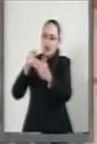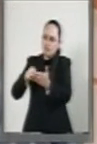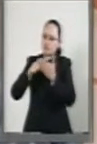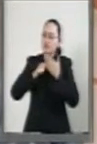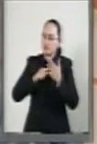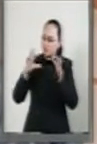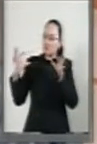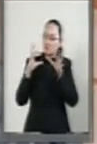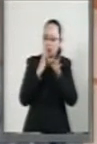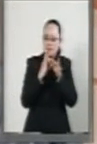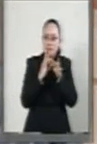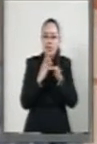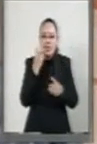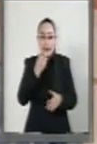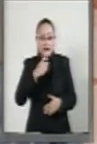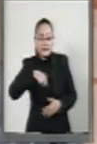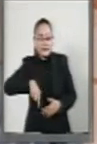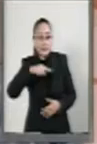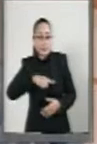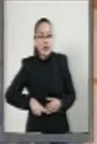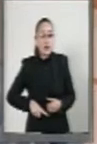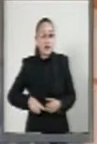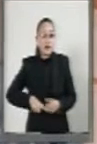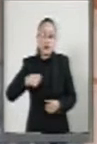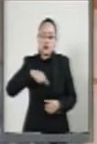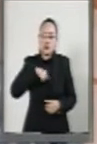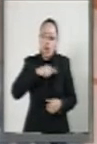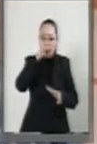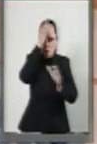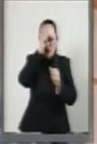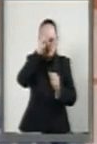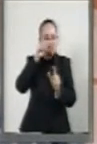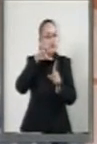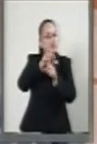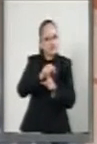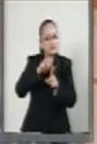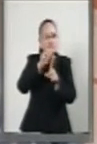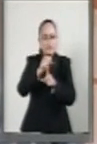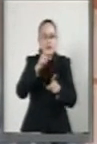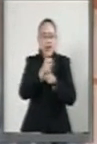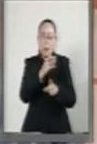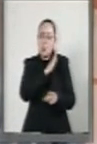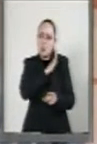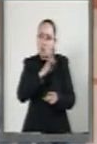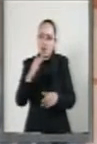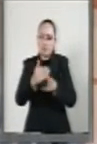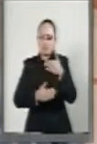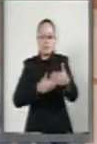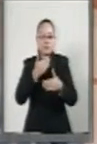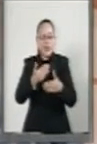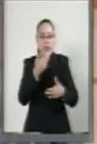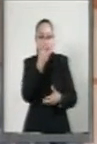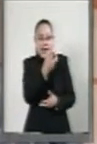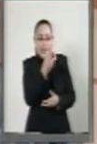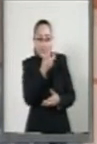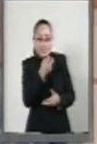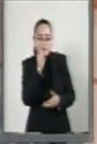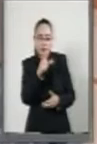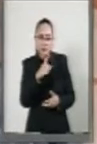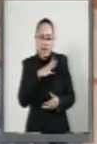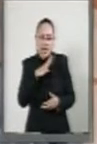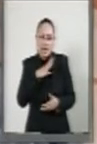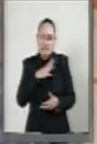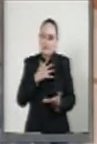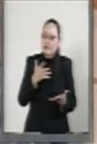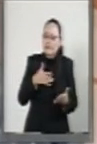En esta soberanía, alcanzamos los grandes acuerdos que hicieron posible romper con la inercia